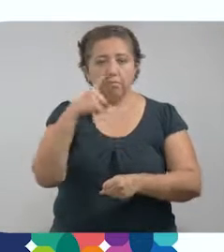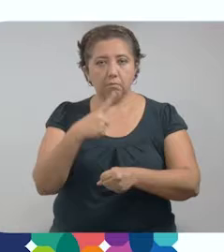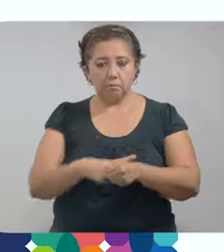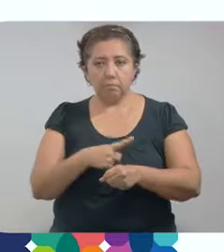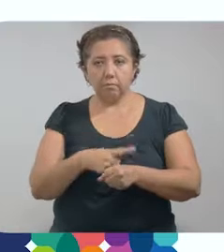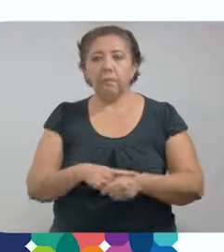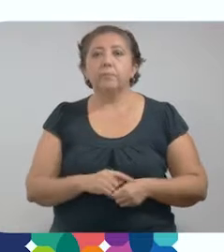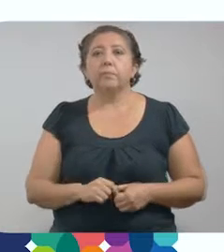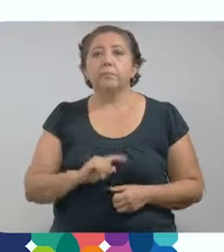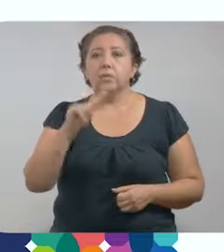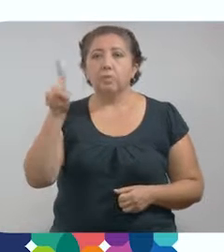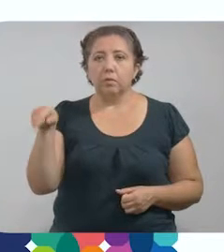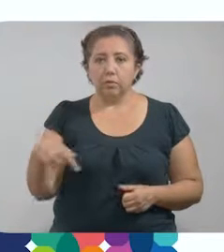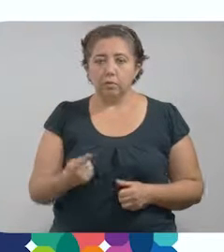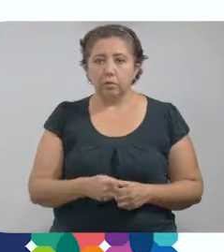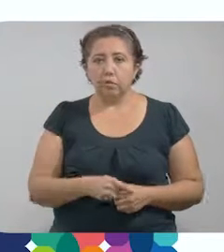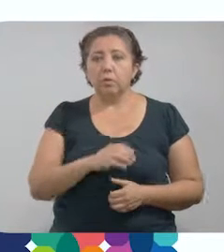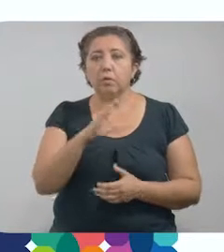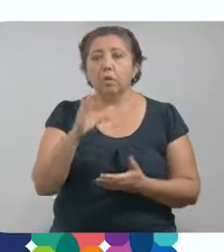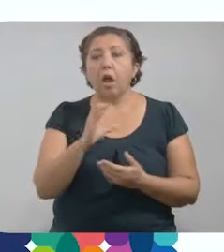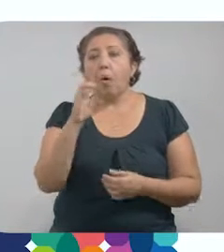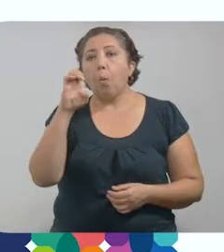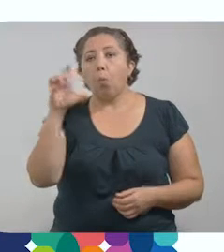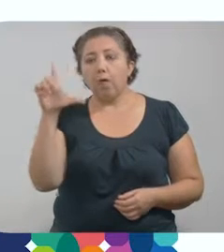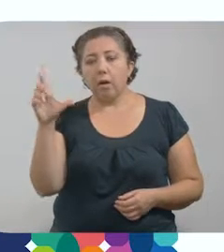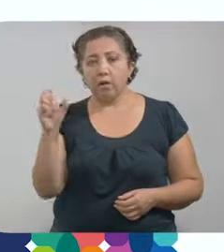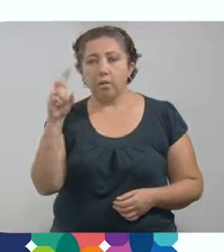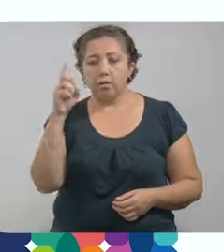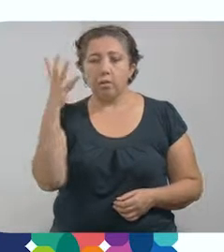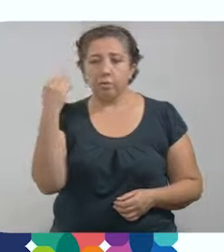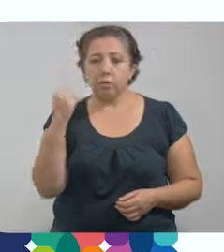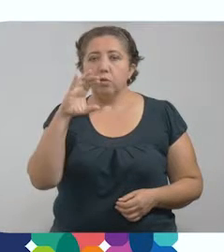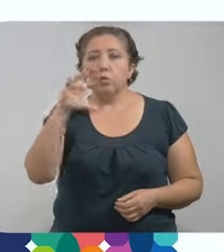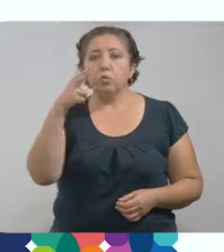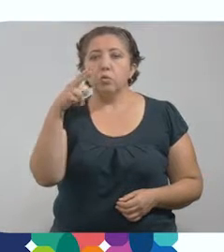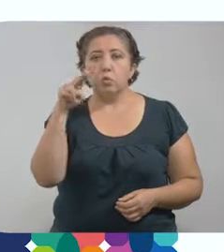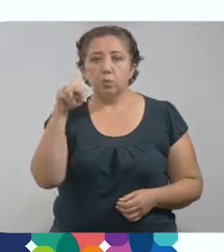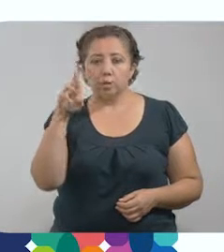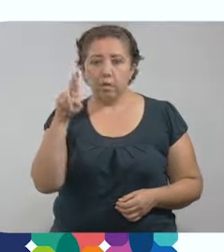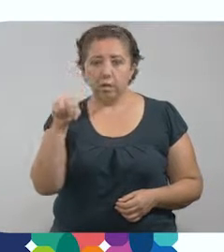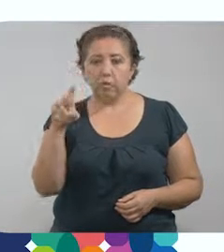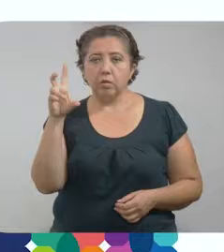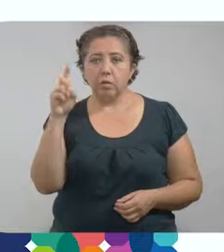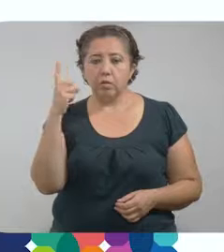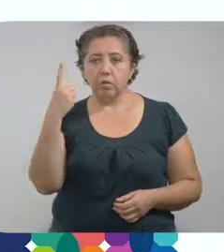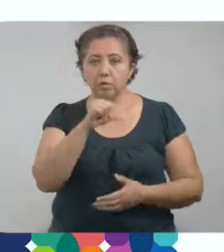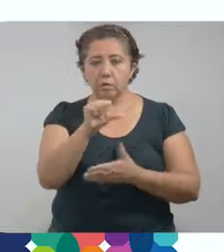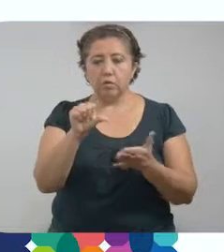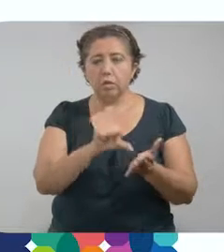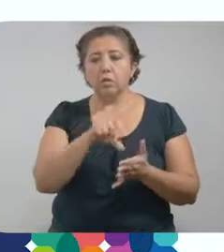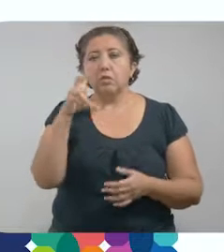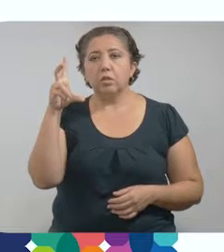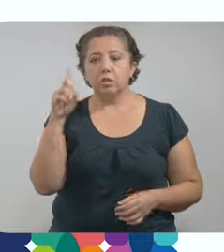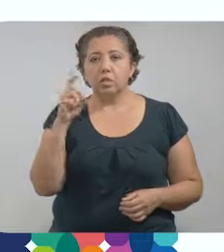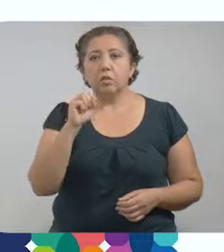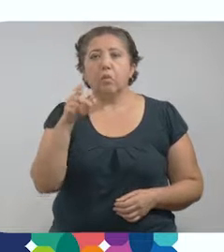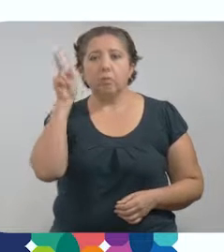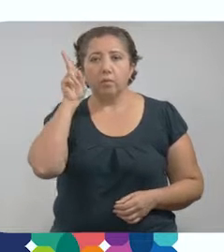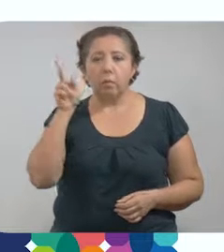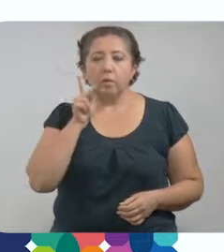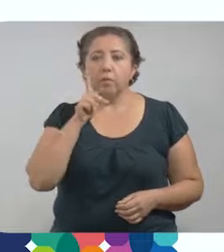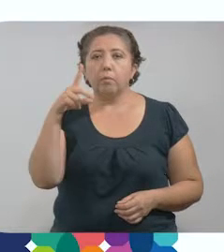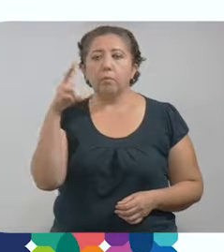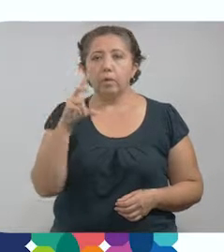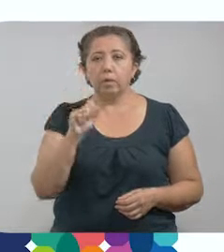de personas contagiadas son Ciudad Cauquel con 39 casos, Chubuna con 31, Colonia Centro 30, Juan Pablo